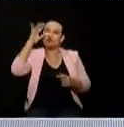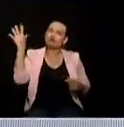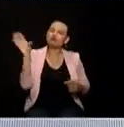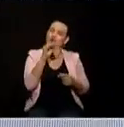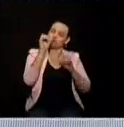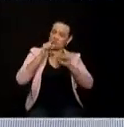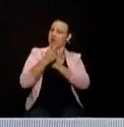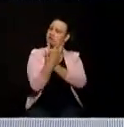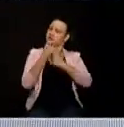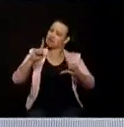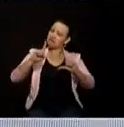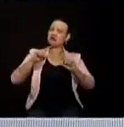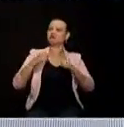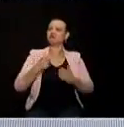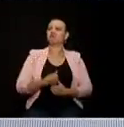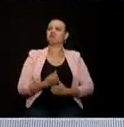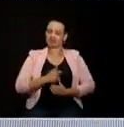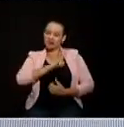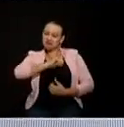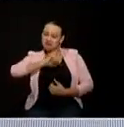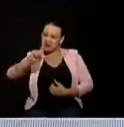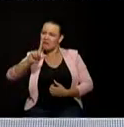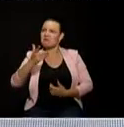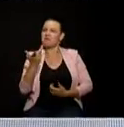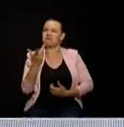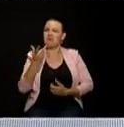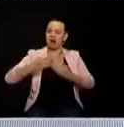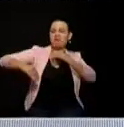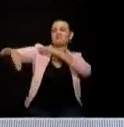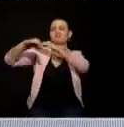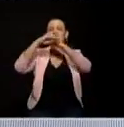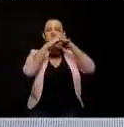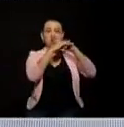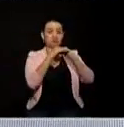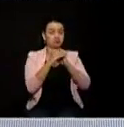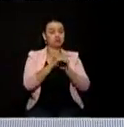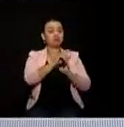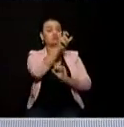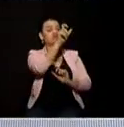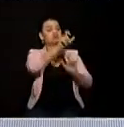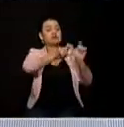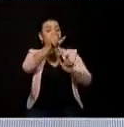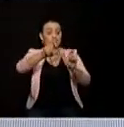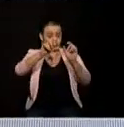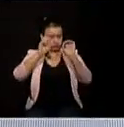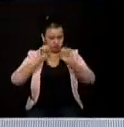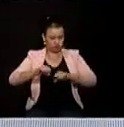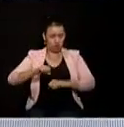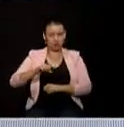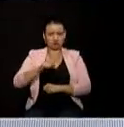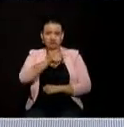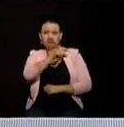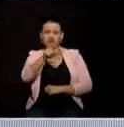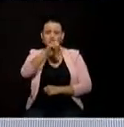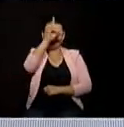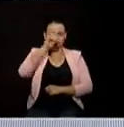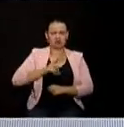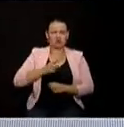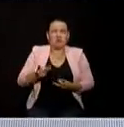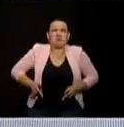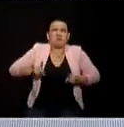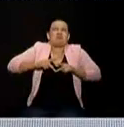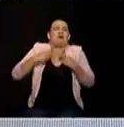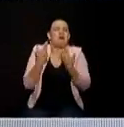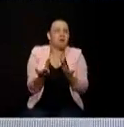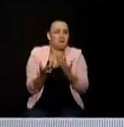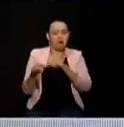la libertad para que las personas escojan la vida que quieren llevar el respeto por esas